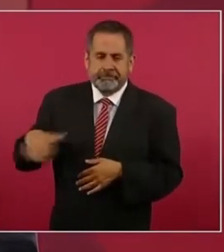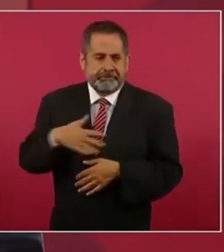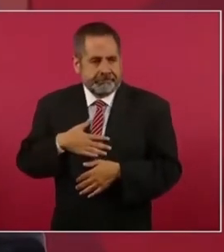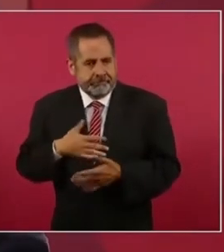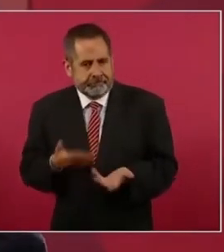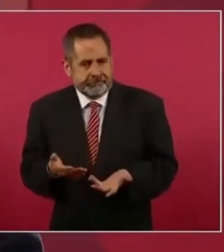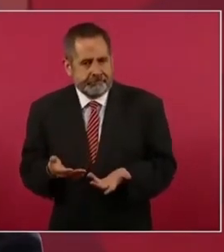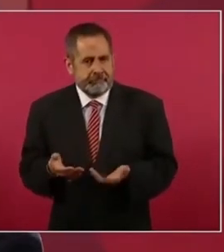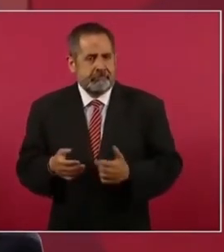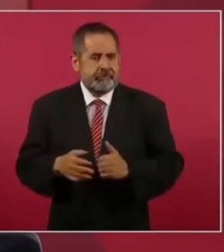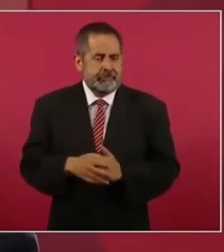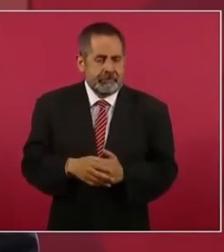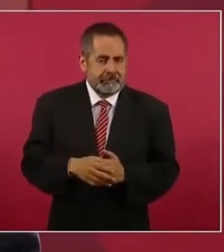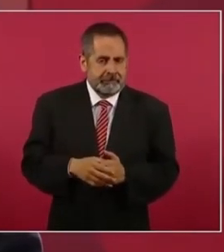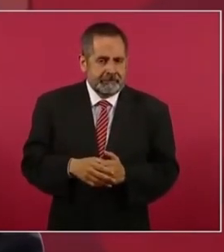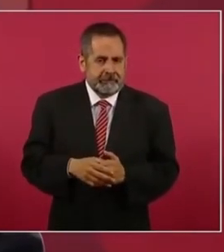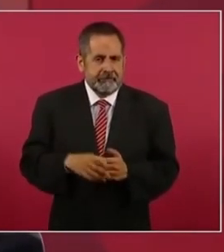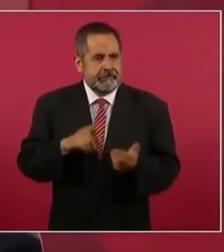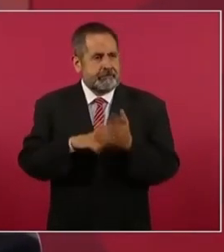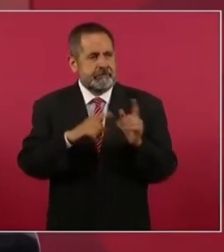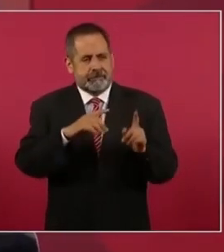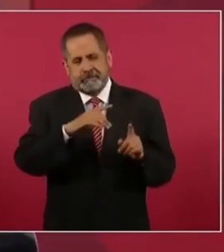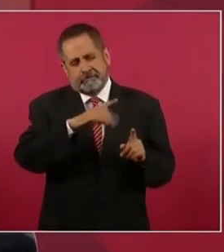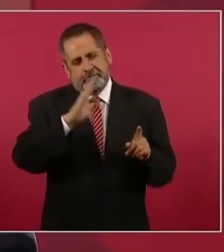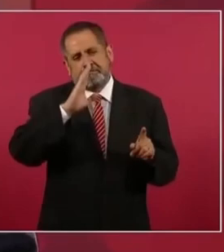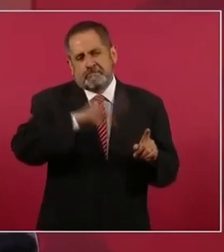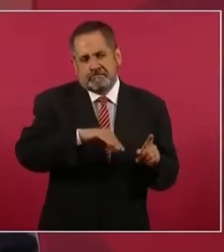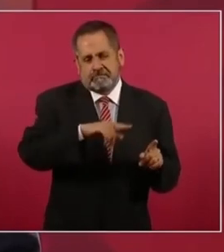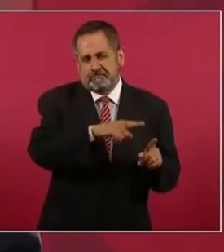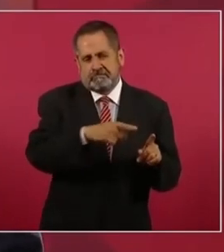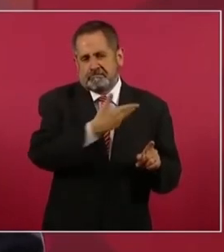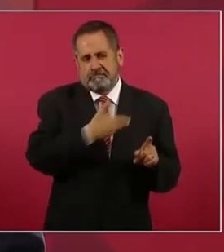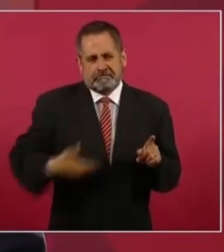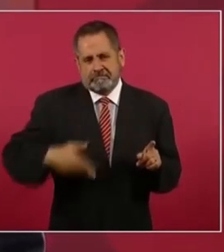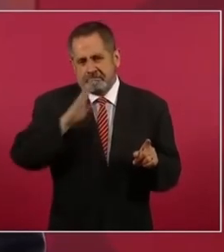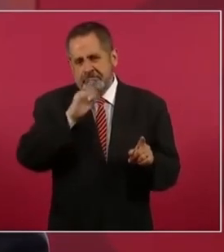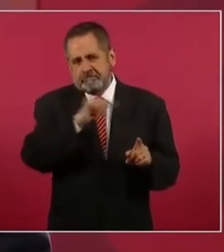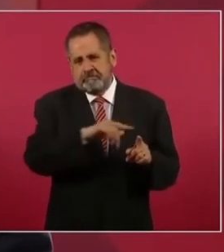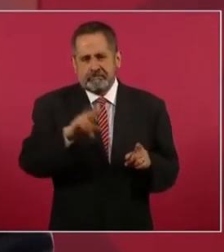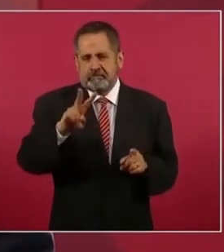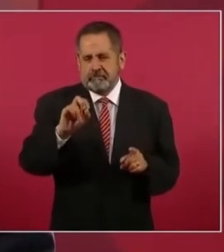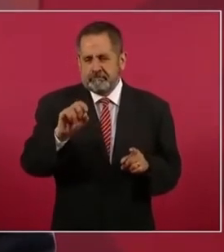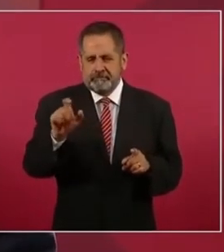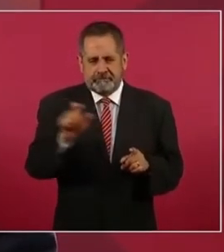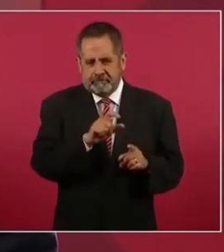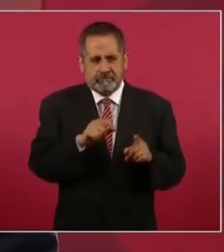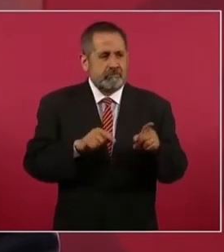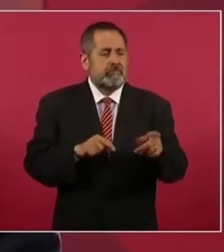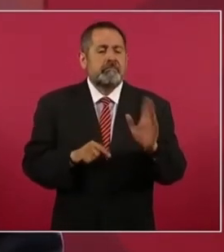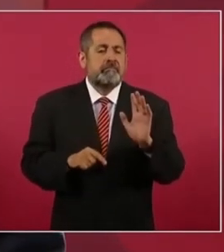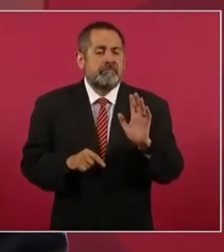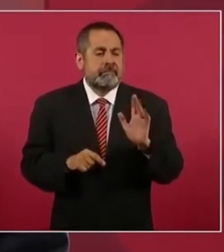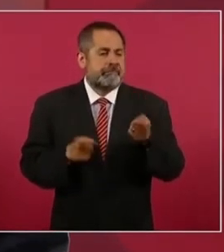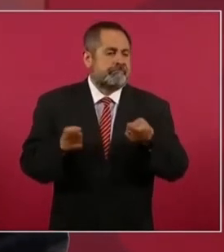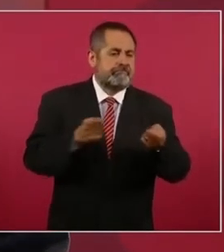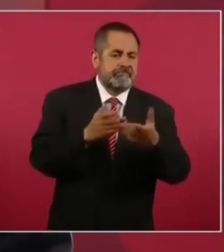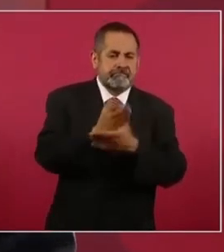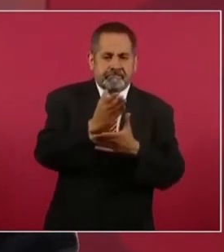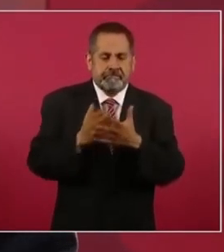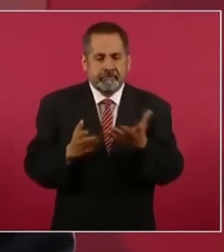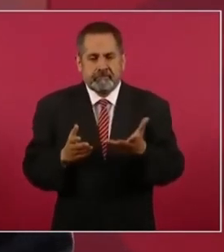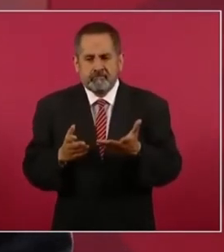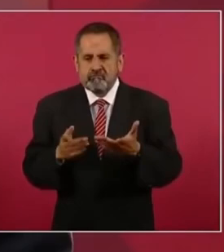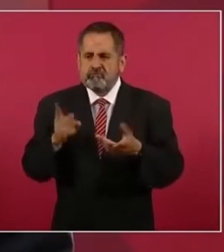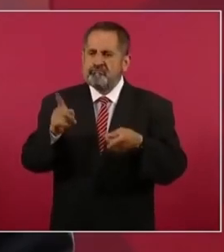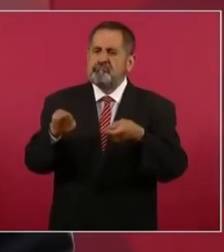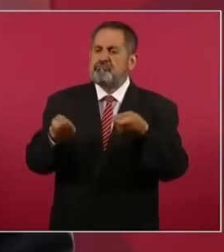siendo un mal gobernante no deja de tener